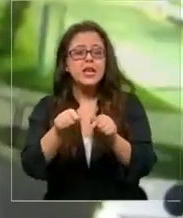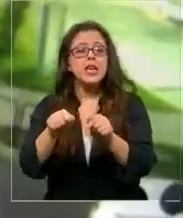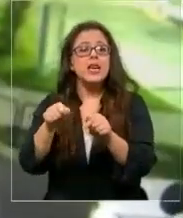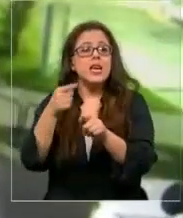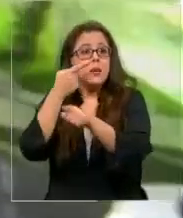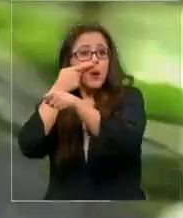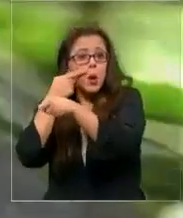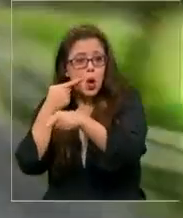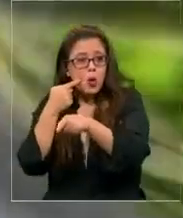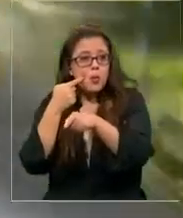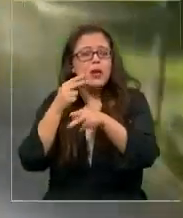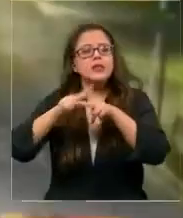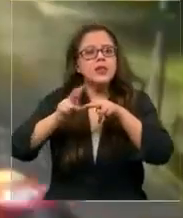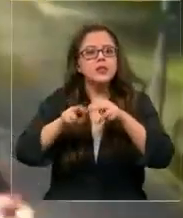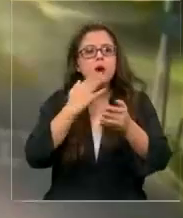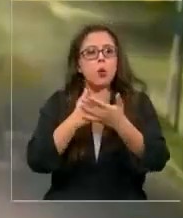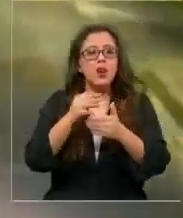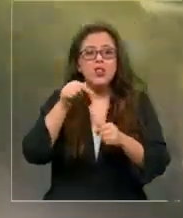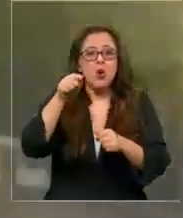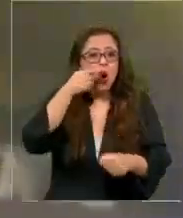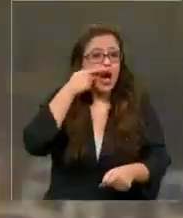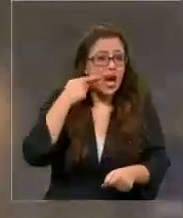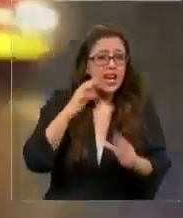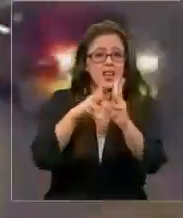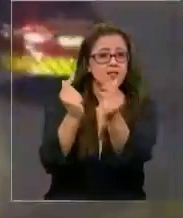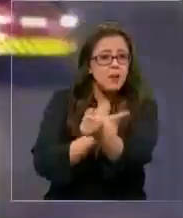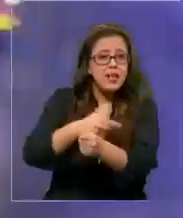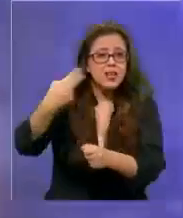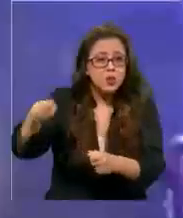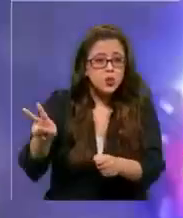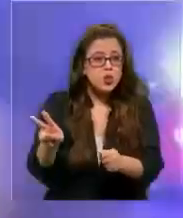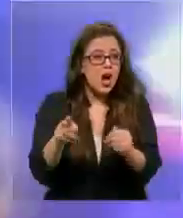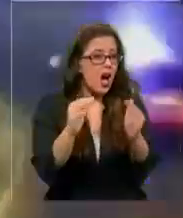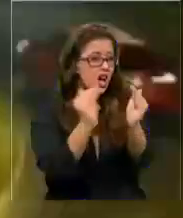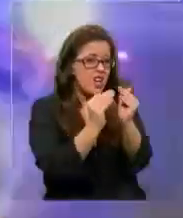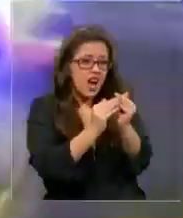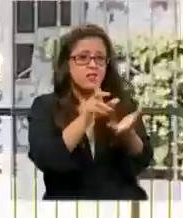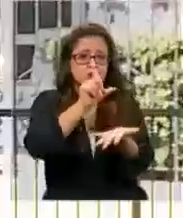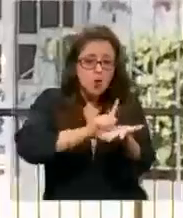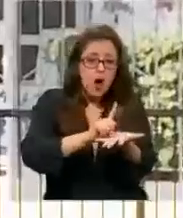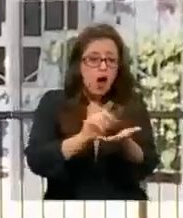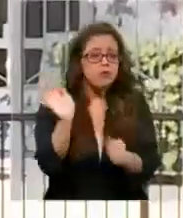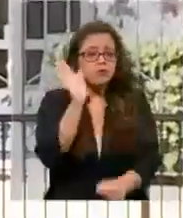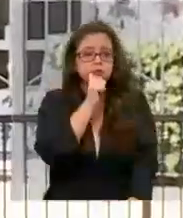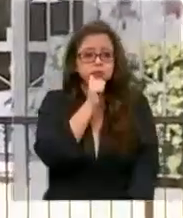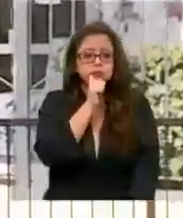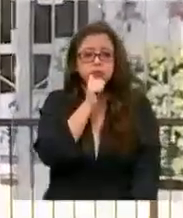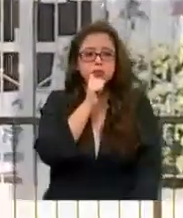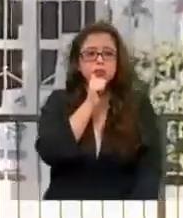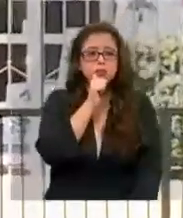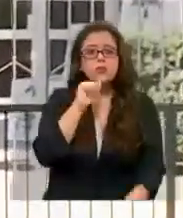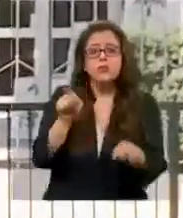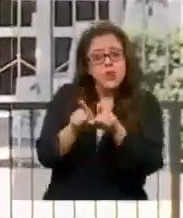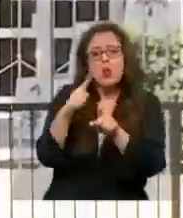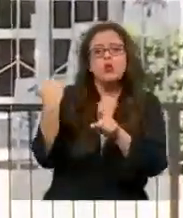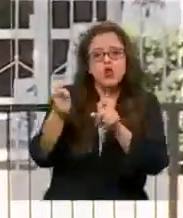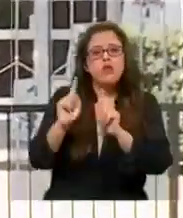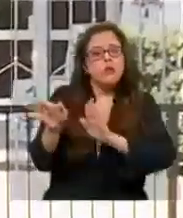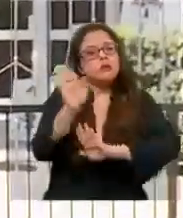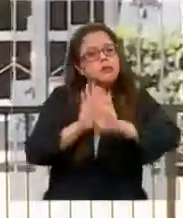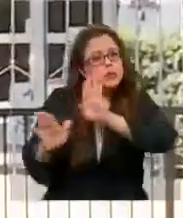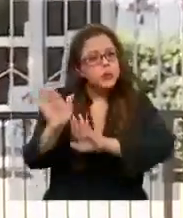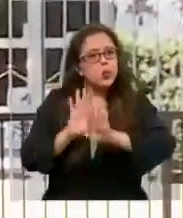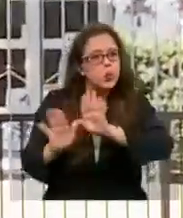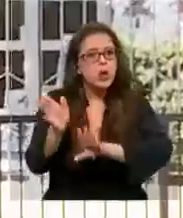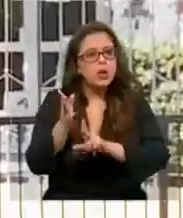de este hombre se realizó mientras ni él ni su familia se encontraban en el lugar. Hay que tomar las precauciones necesarias,